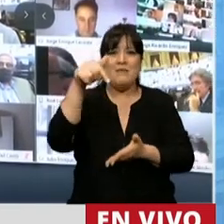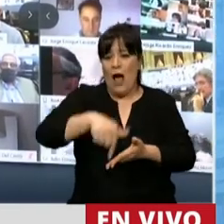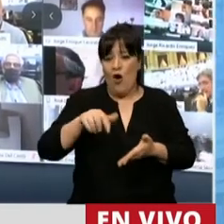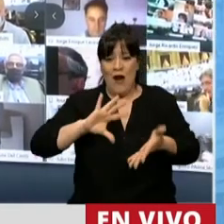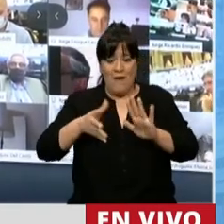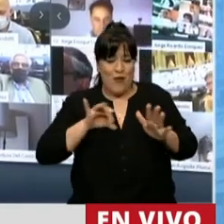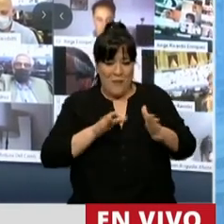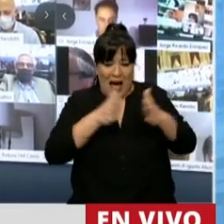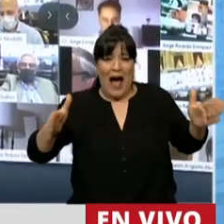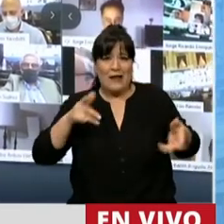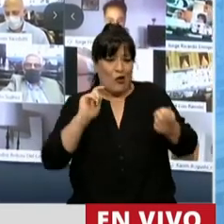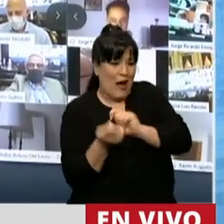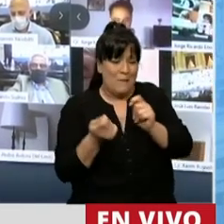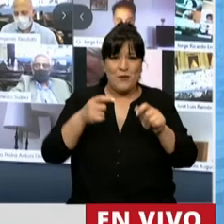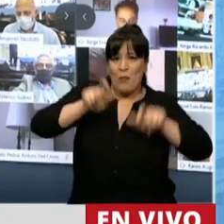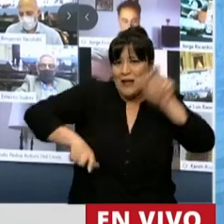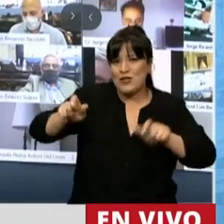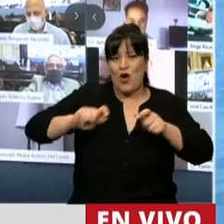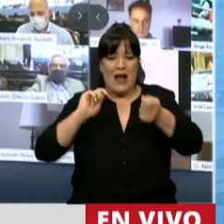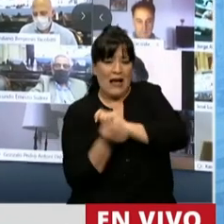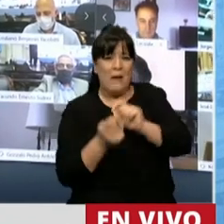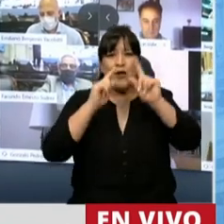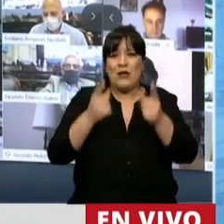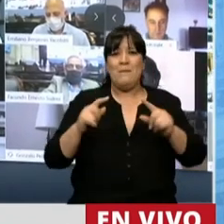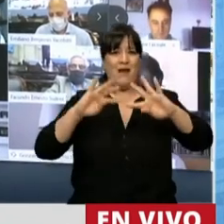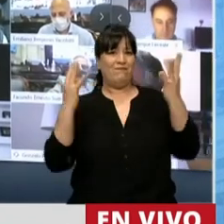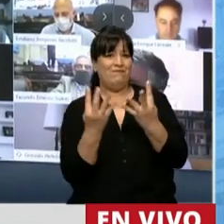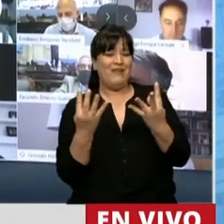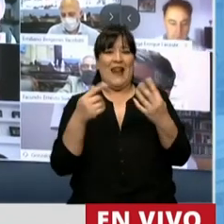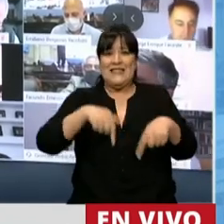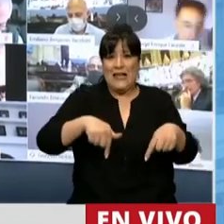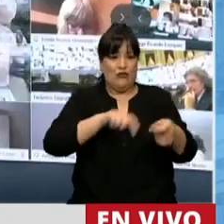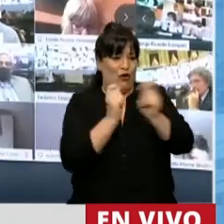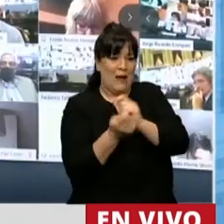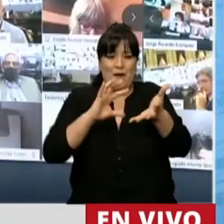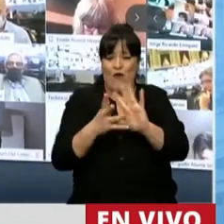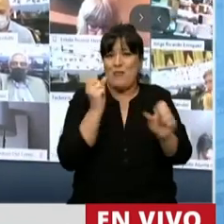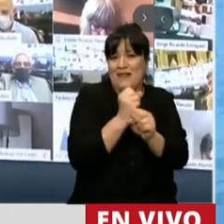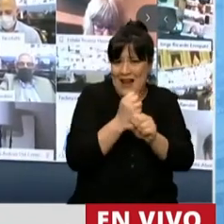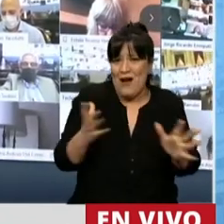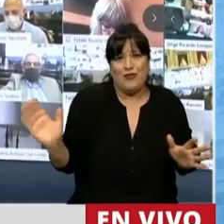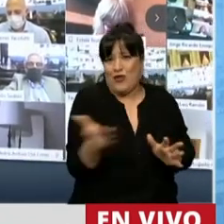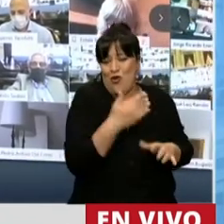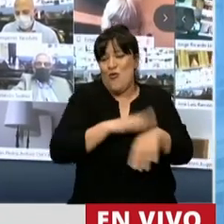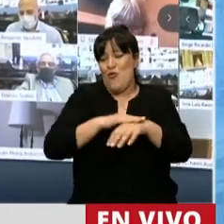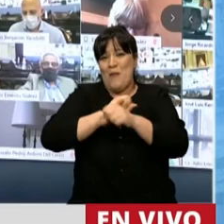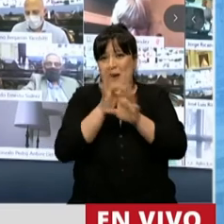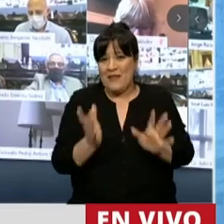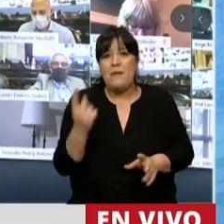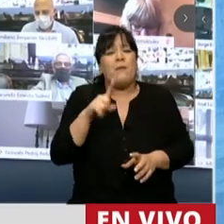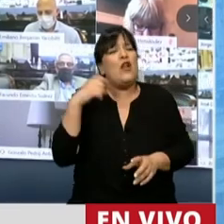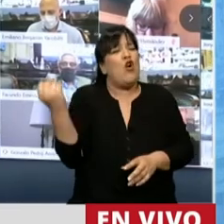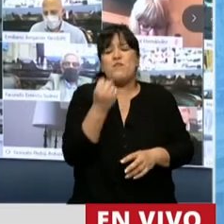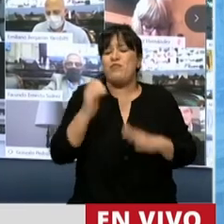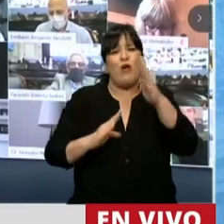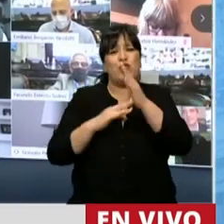formas de movernos en general y de trabajar en este recinto y en la democracia en particular. En este sentido, resulta clave destacar la importancia de